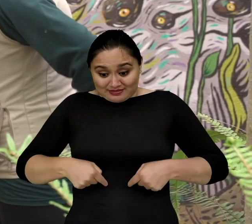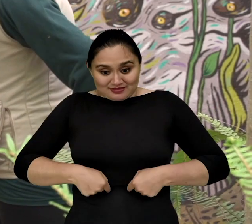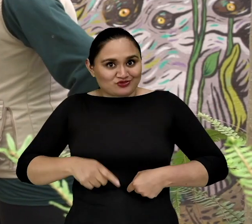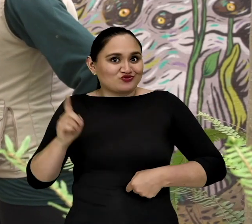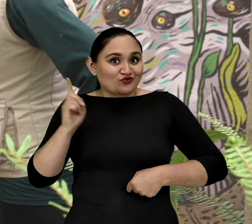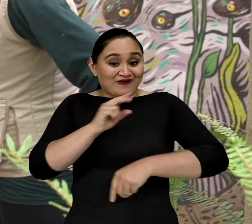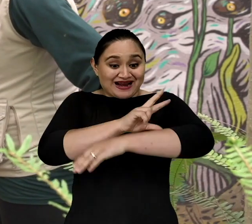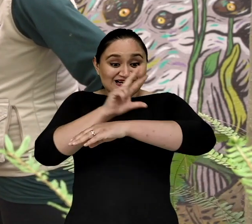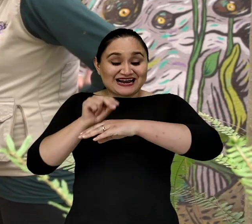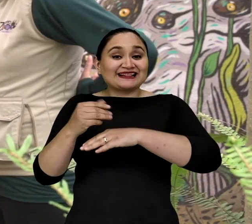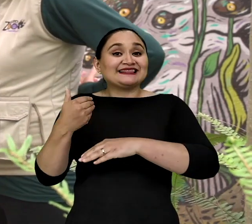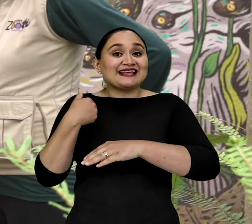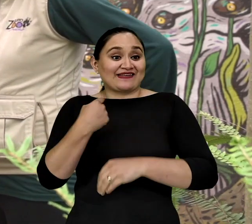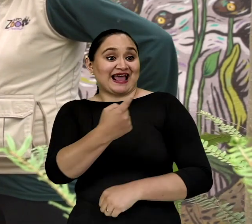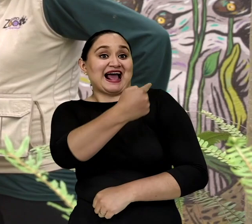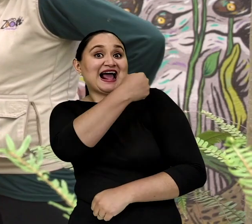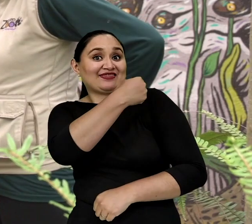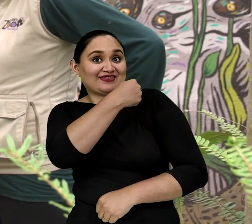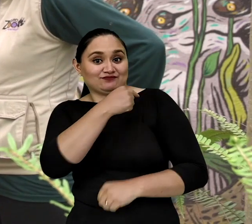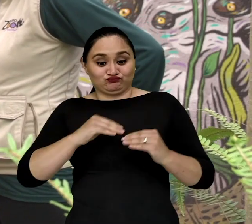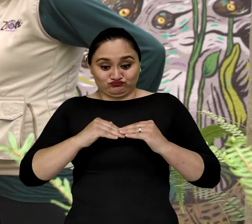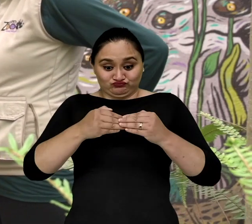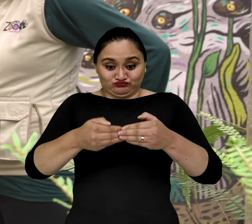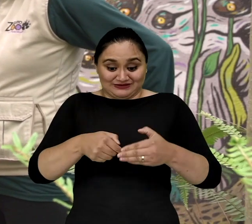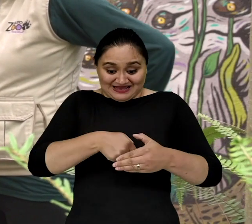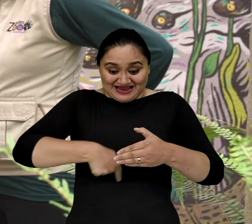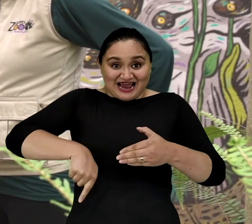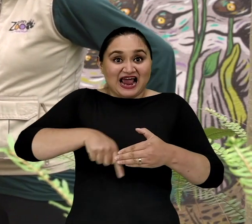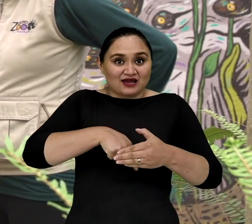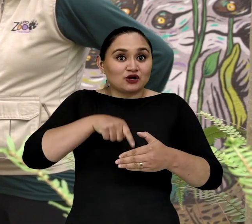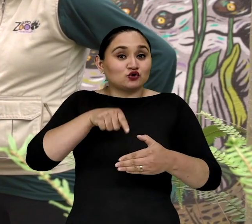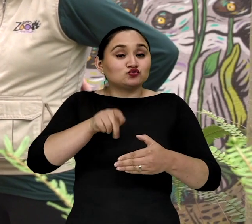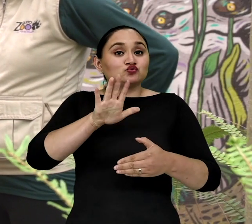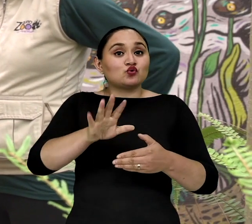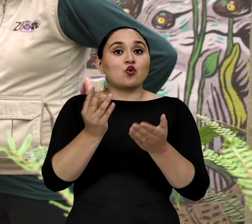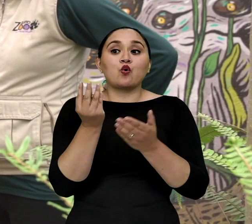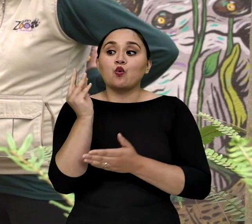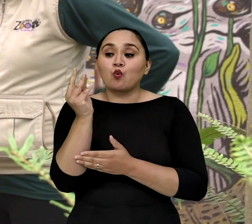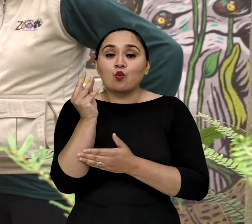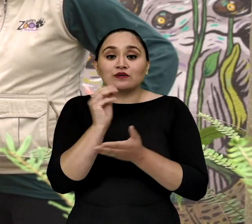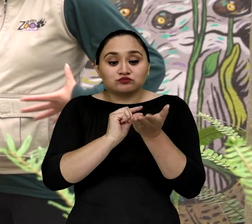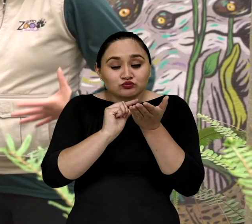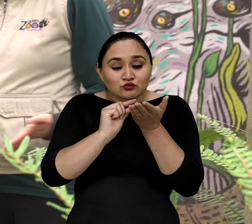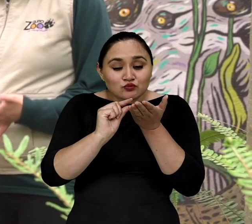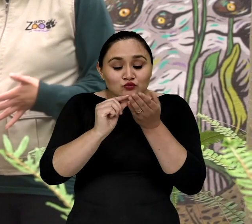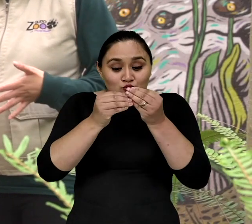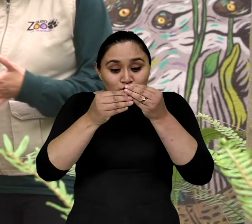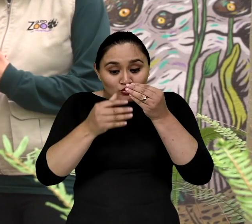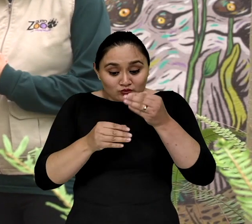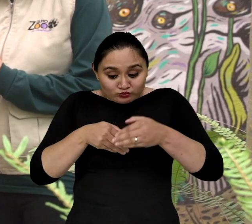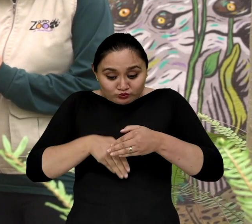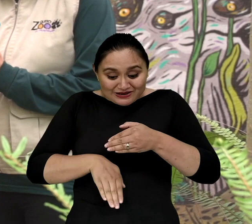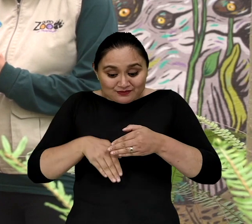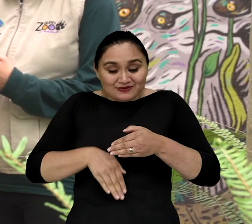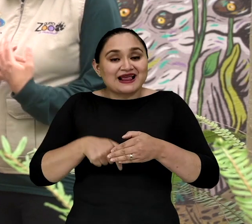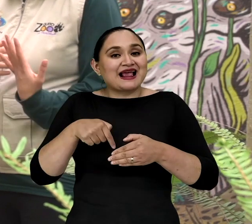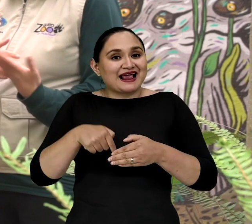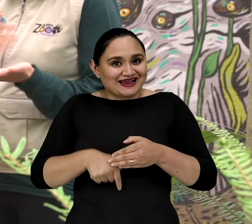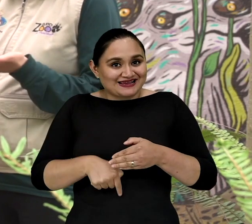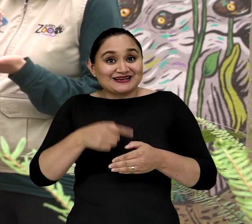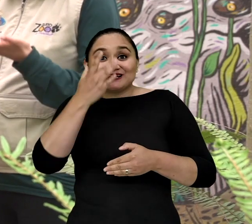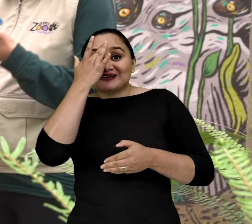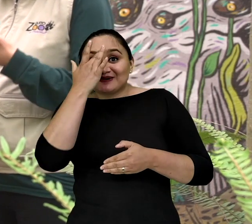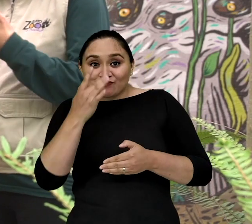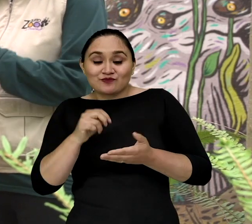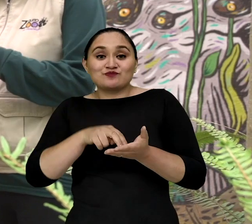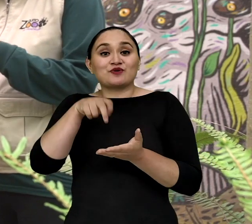la tiene acá atrás Y en ese marsupio están guardados todos sus huevitos Que después se van a convertir en wiggis wiggis ¿Y por